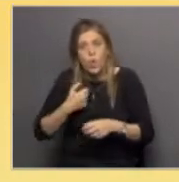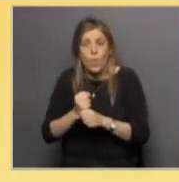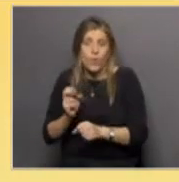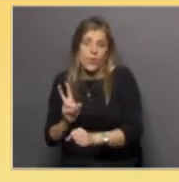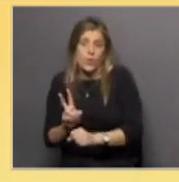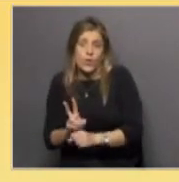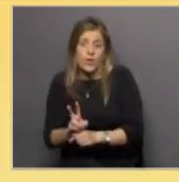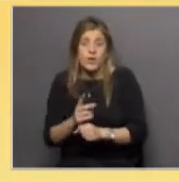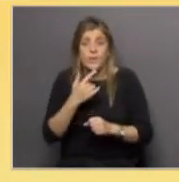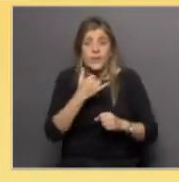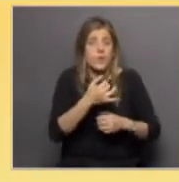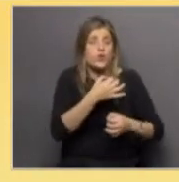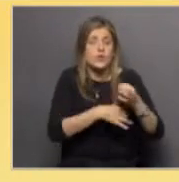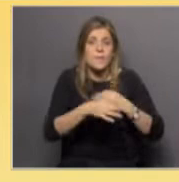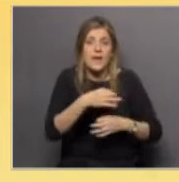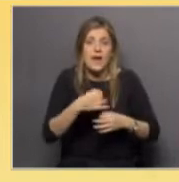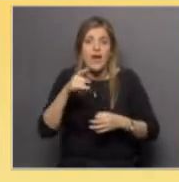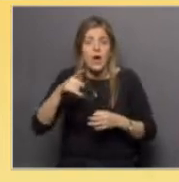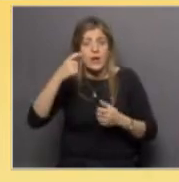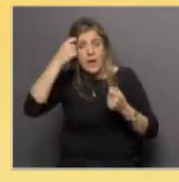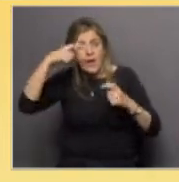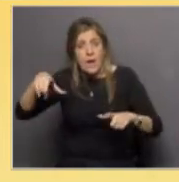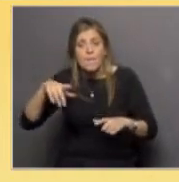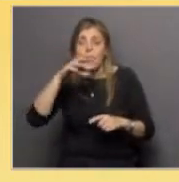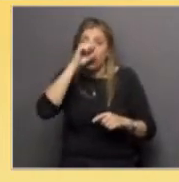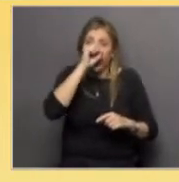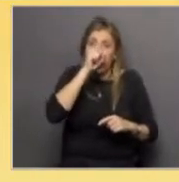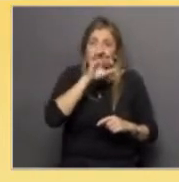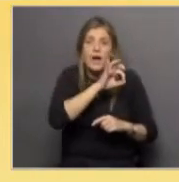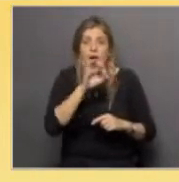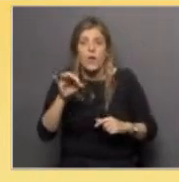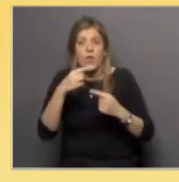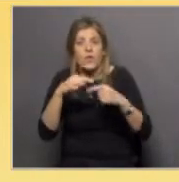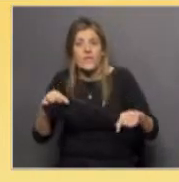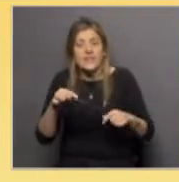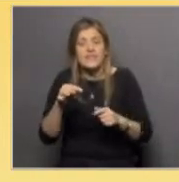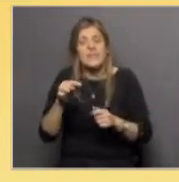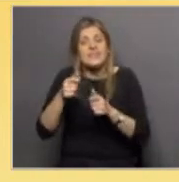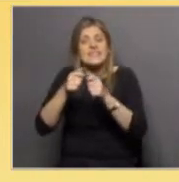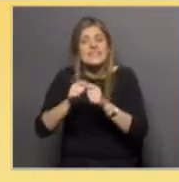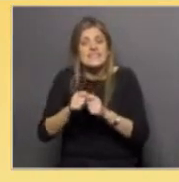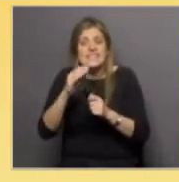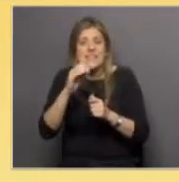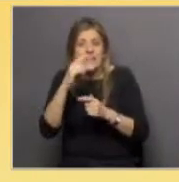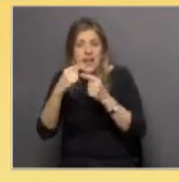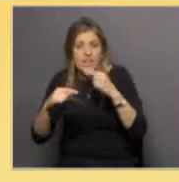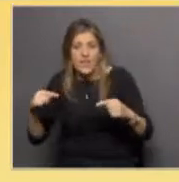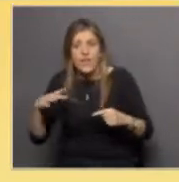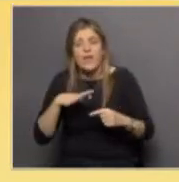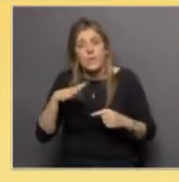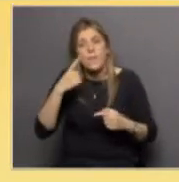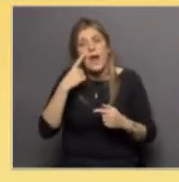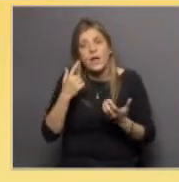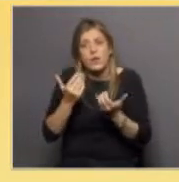nos hablaba por ejemplo de los naranjos y de las plantaciones también de cereales y bueno nos contaba justamente estas otras aplicaciones que